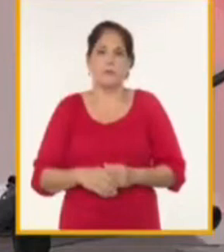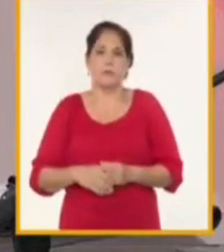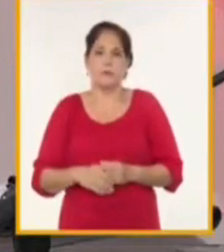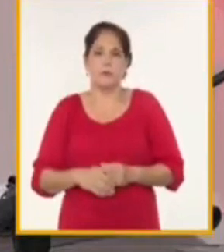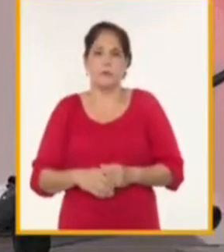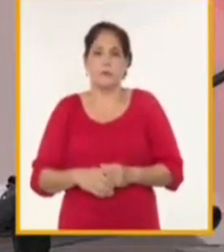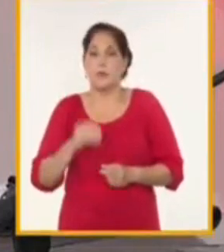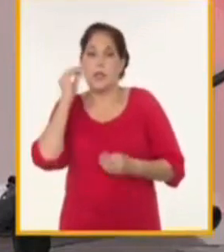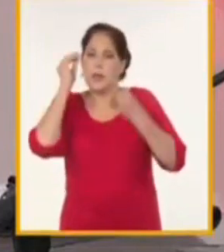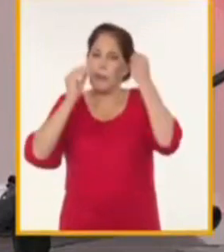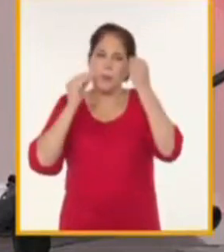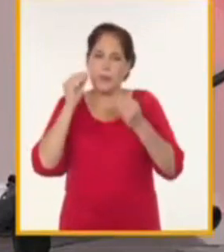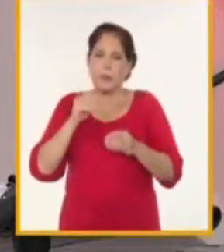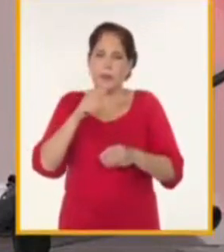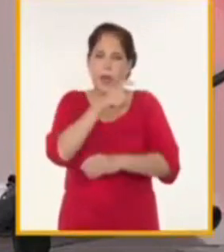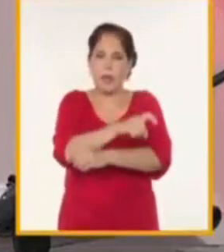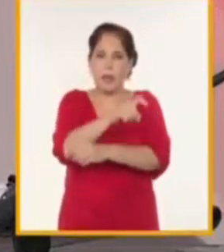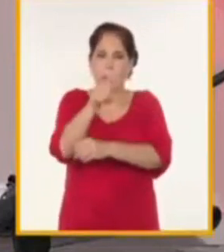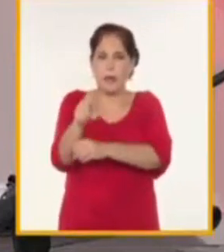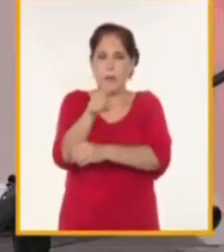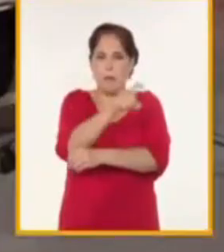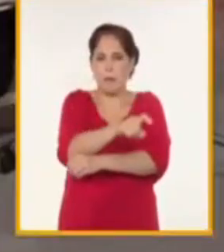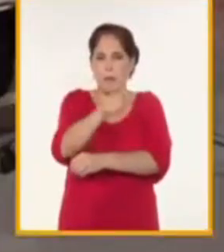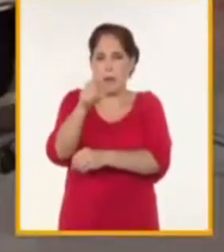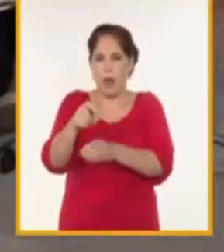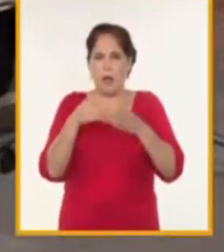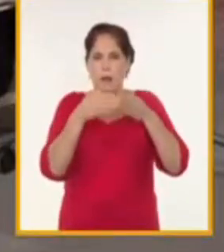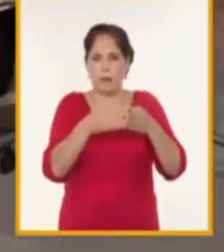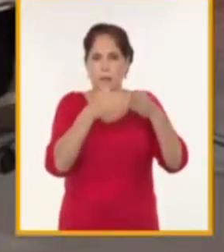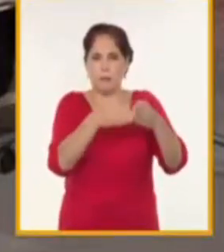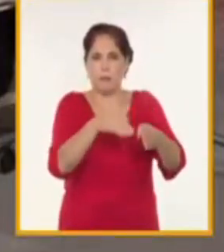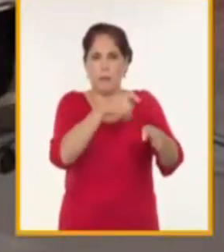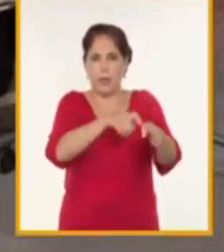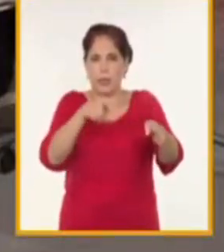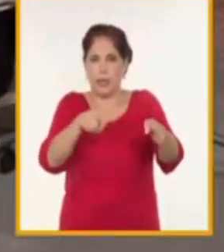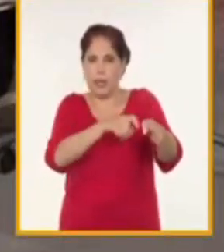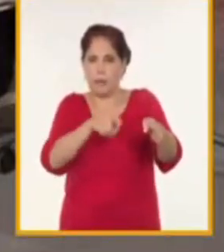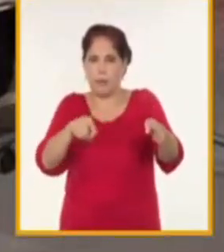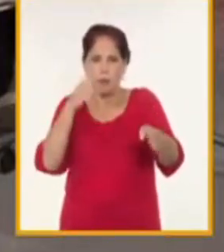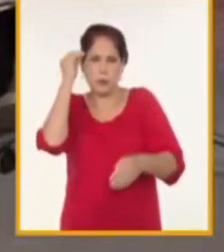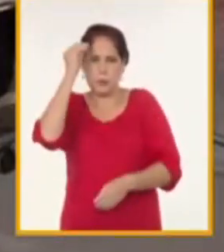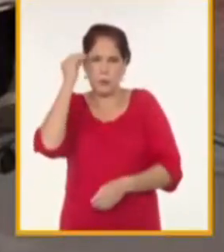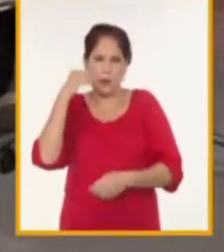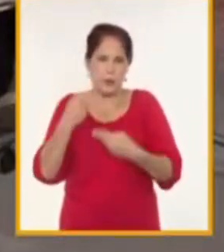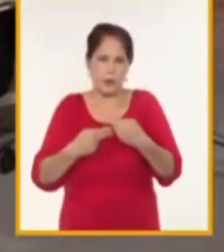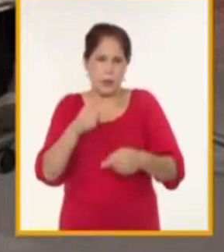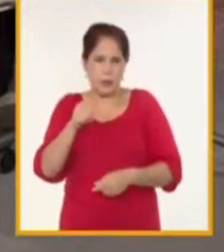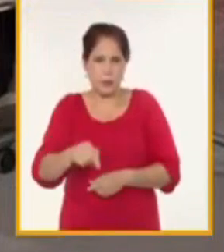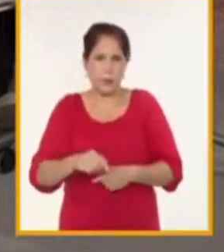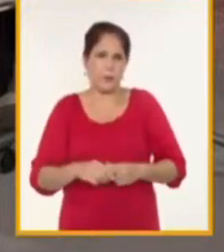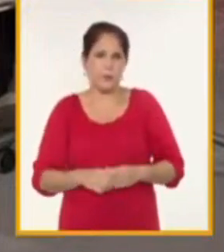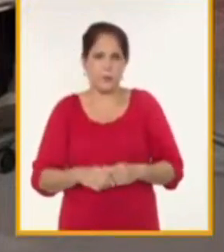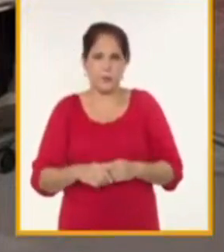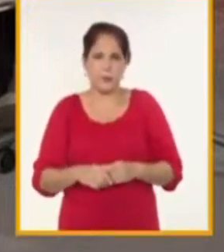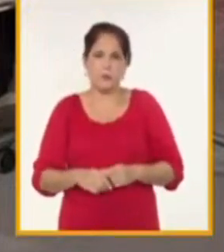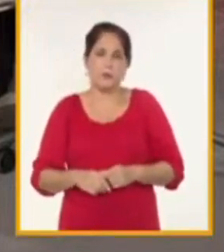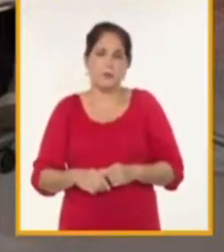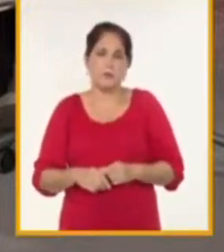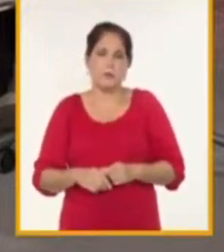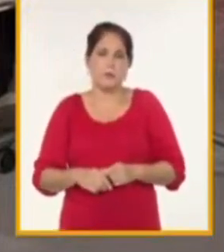mira la terminal de contenedores del Mariel cuál es el camino por el que hoy se ha de transitar bien Randy